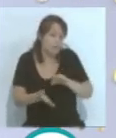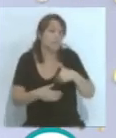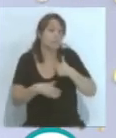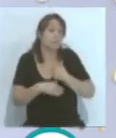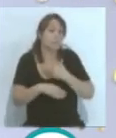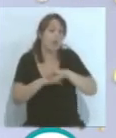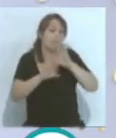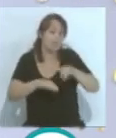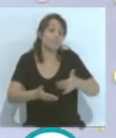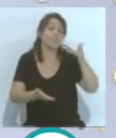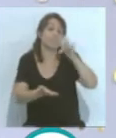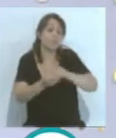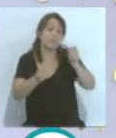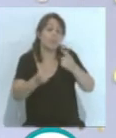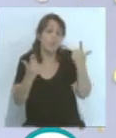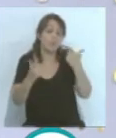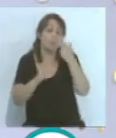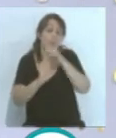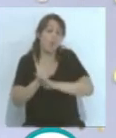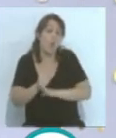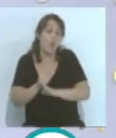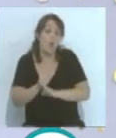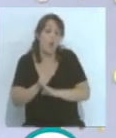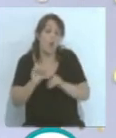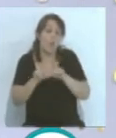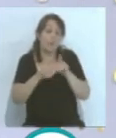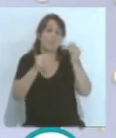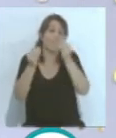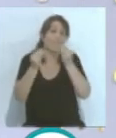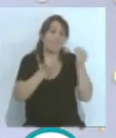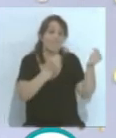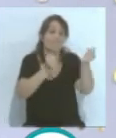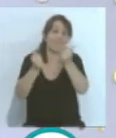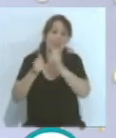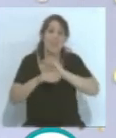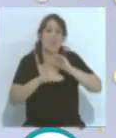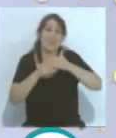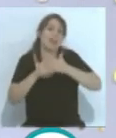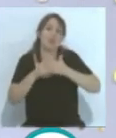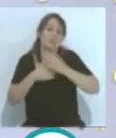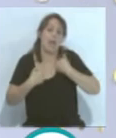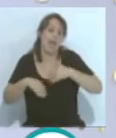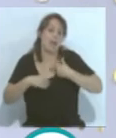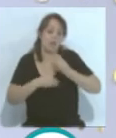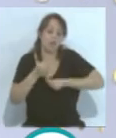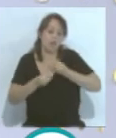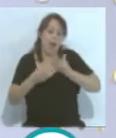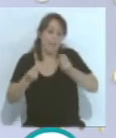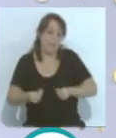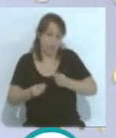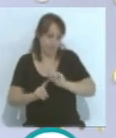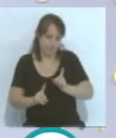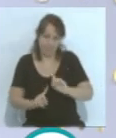los protocolos estaban un poco en el aire. Por mucho que digan que todo estaba cerrado, todo no estaba cerrado, porque de hecho acabó